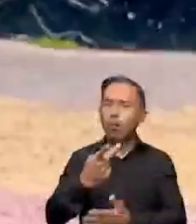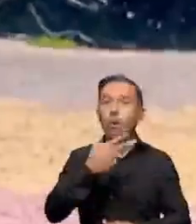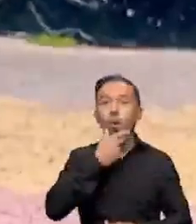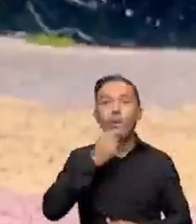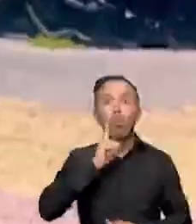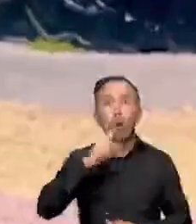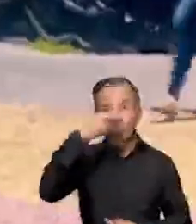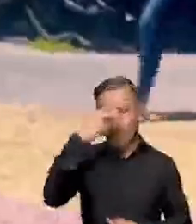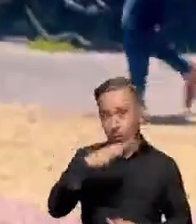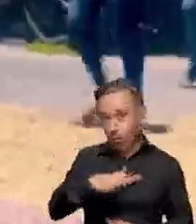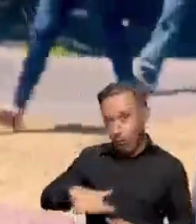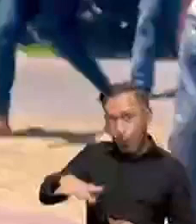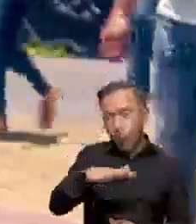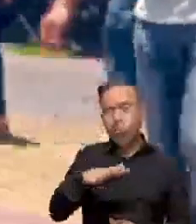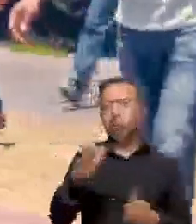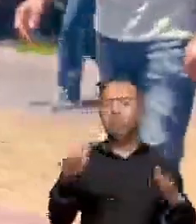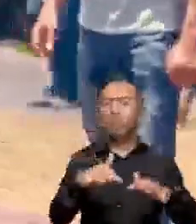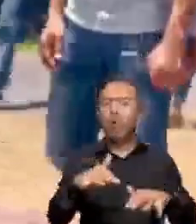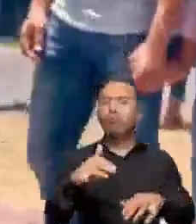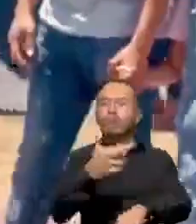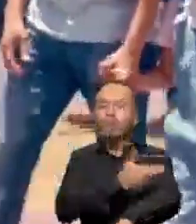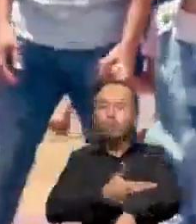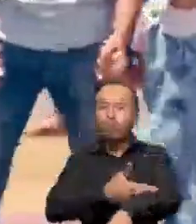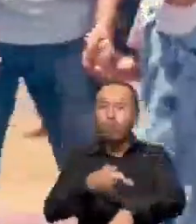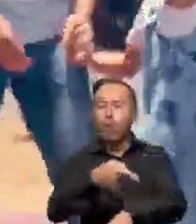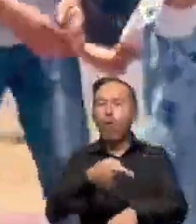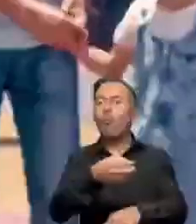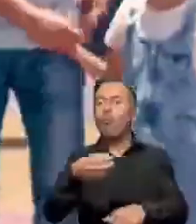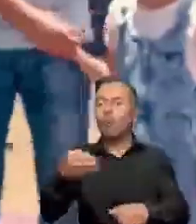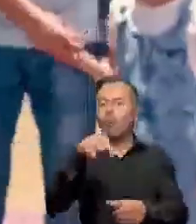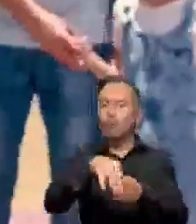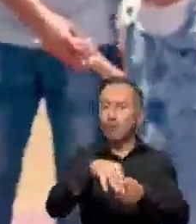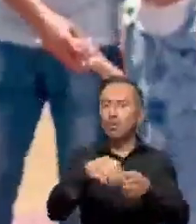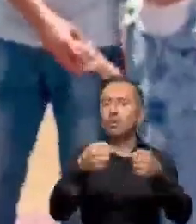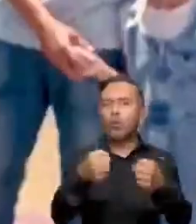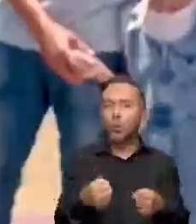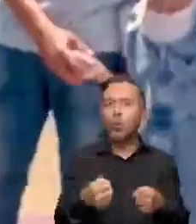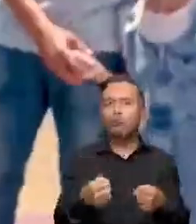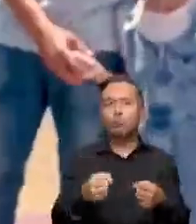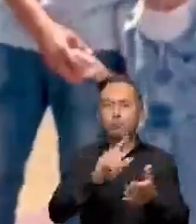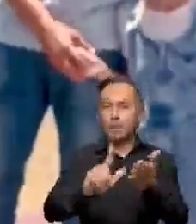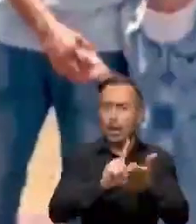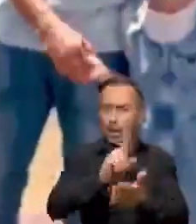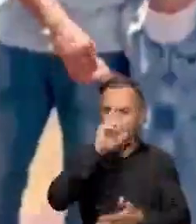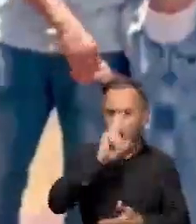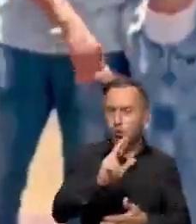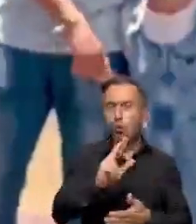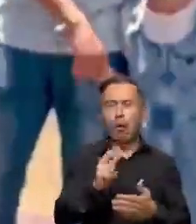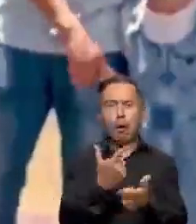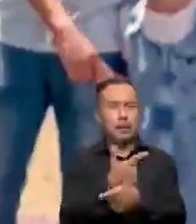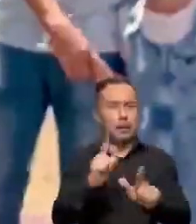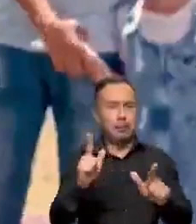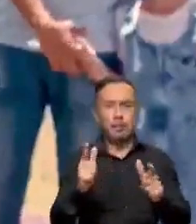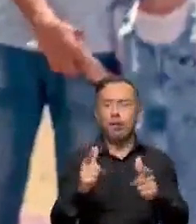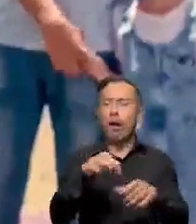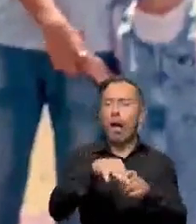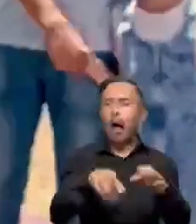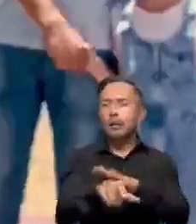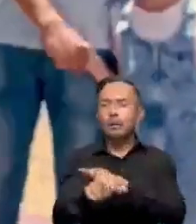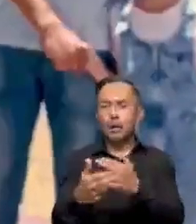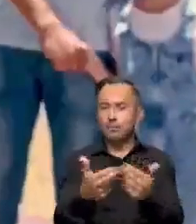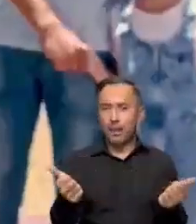una vez más las y los ciudadanos entregamos a este país elecciones seguras certeras libres